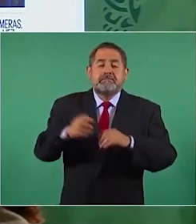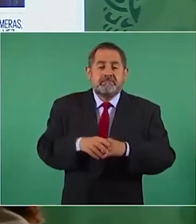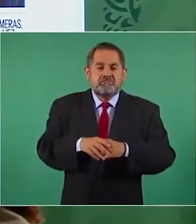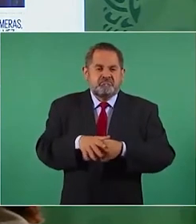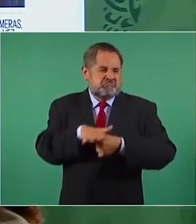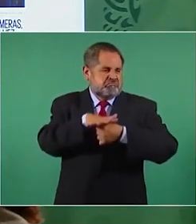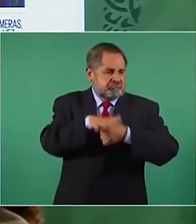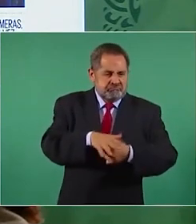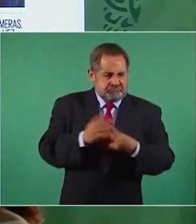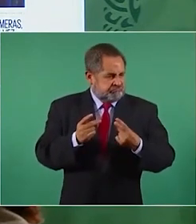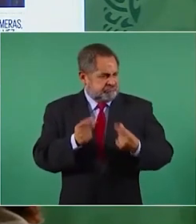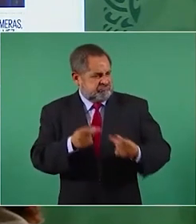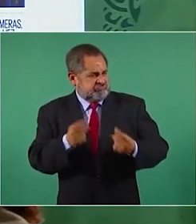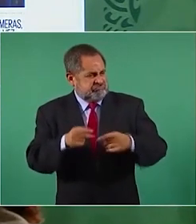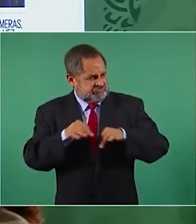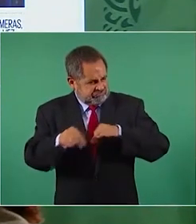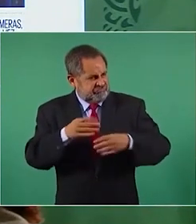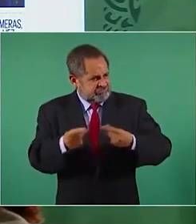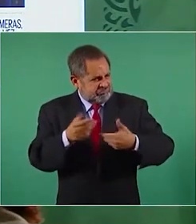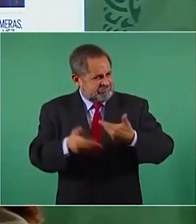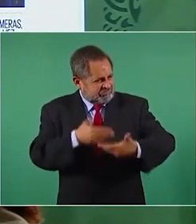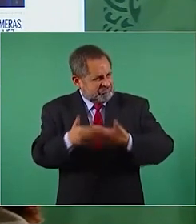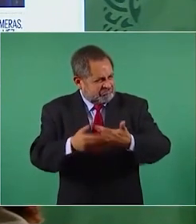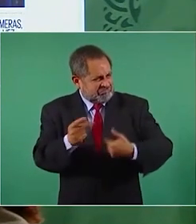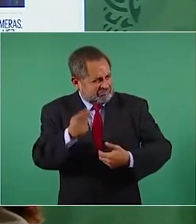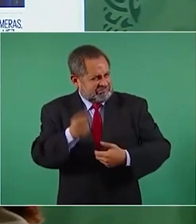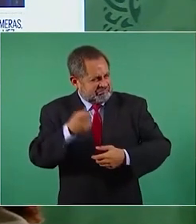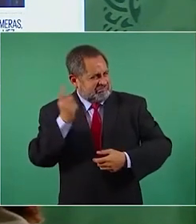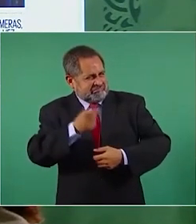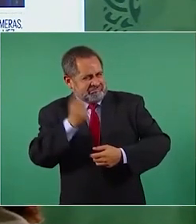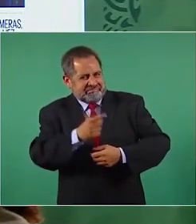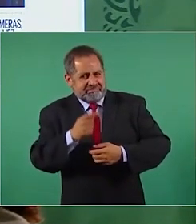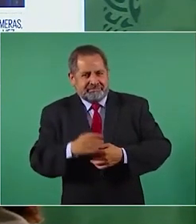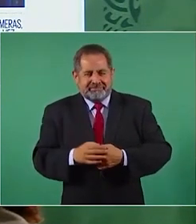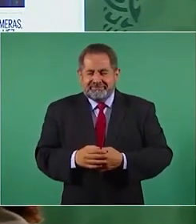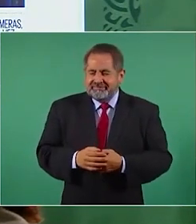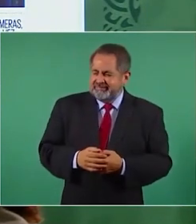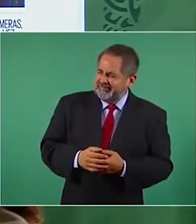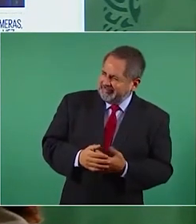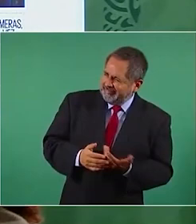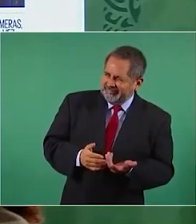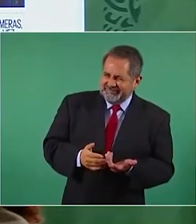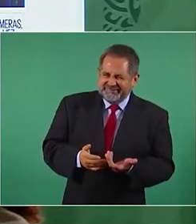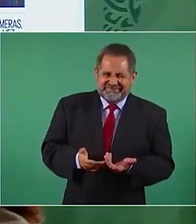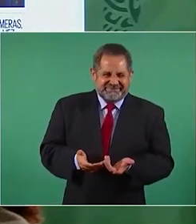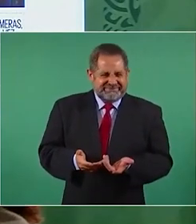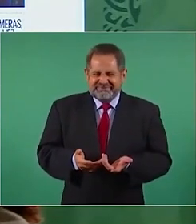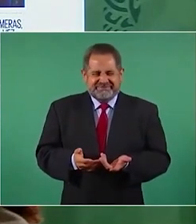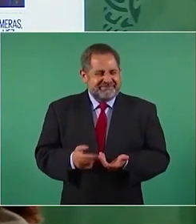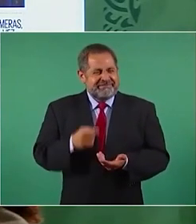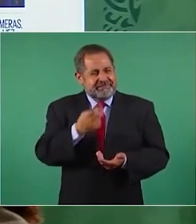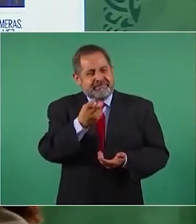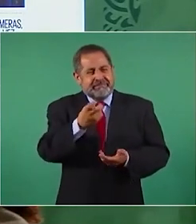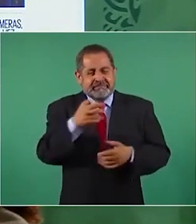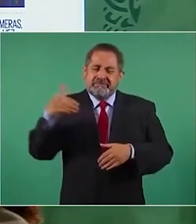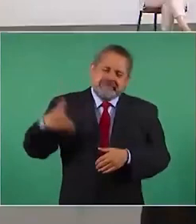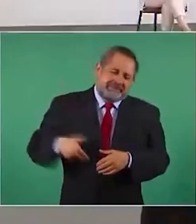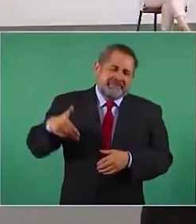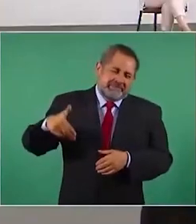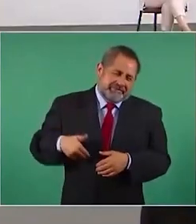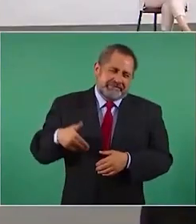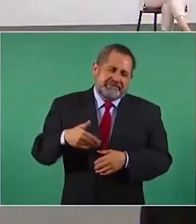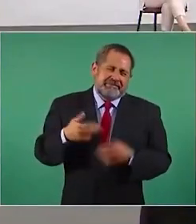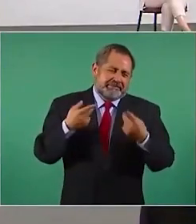en el tiempo de construcción, lo que ha derivado en más accidentes y muertes,